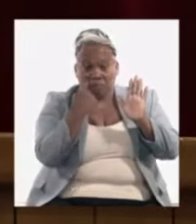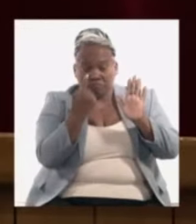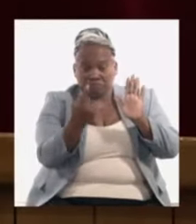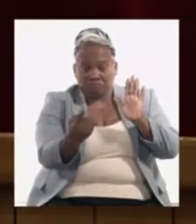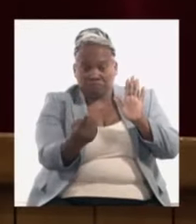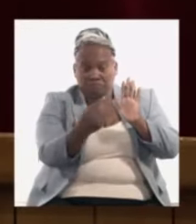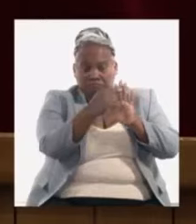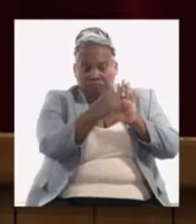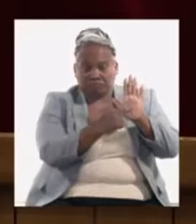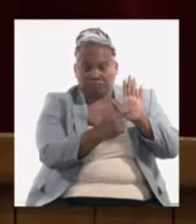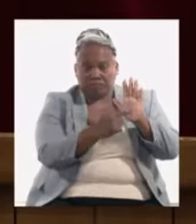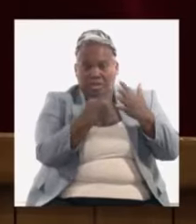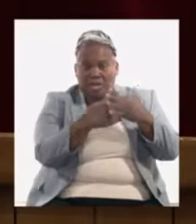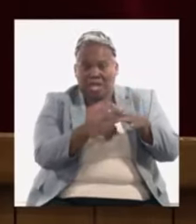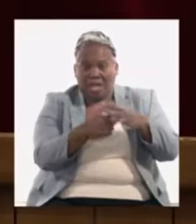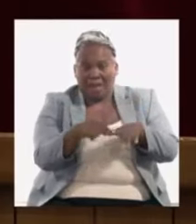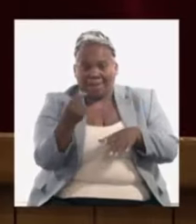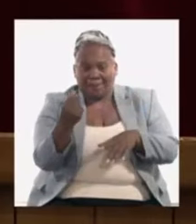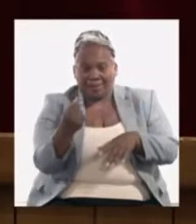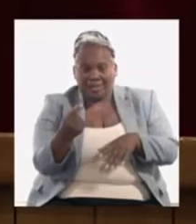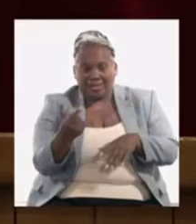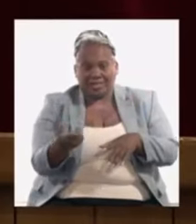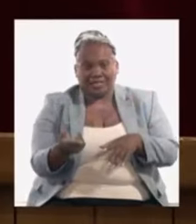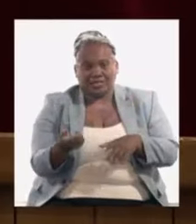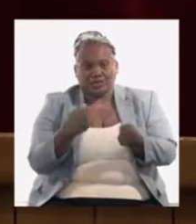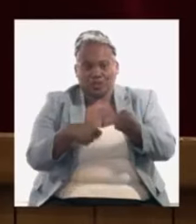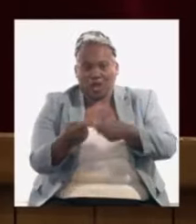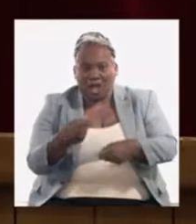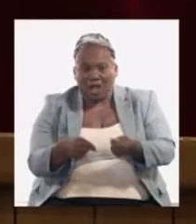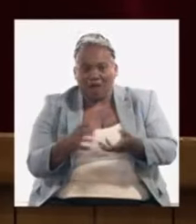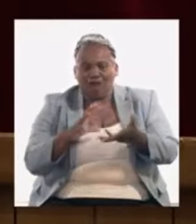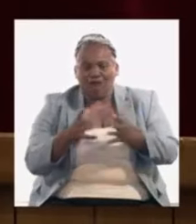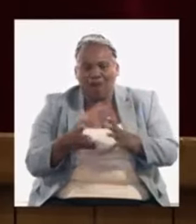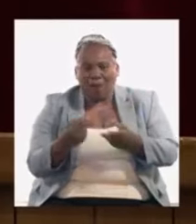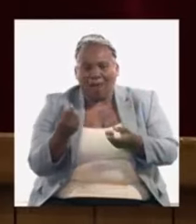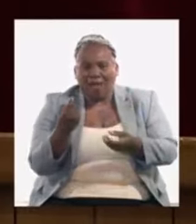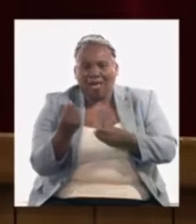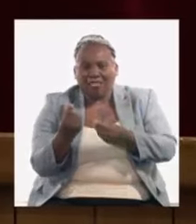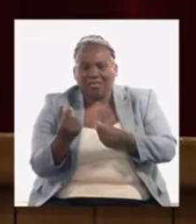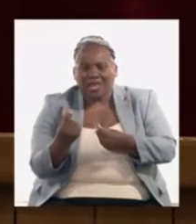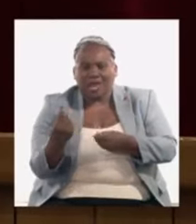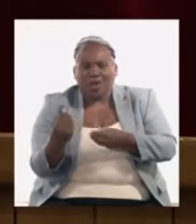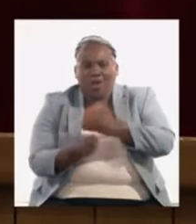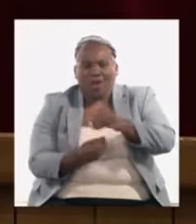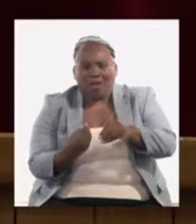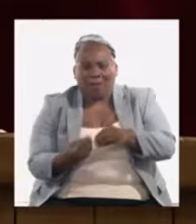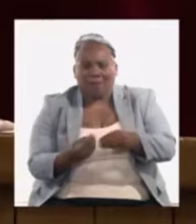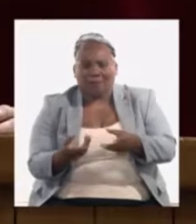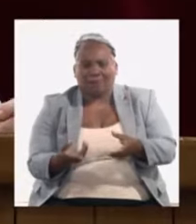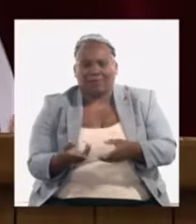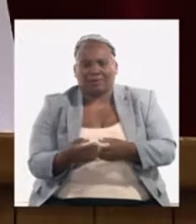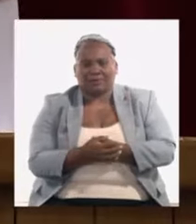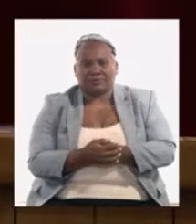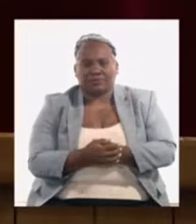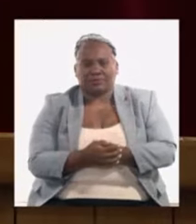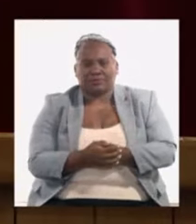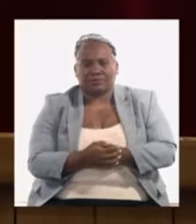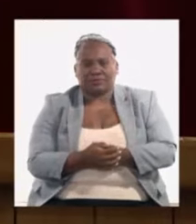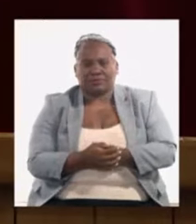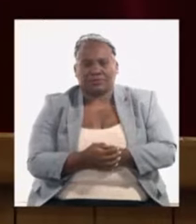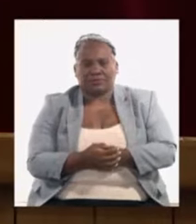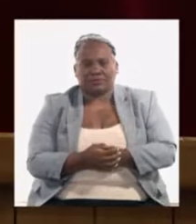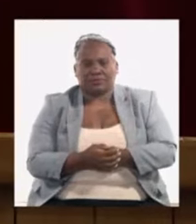dirigidas a la corrección de precios a la desvalorización al mercado cambiario y a la transformación de mecanismos de gestión de liquidez vamos a pasar a la próxima